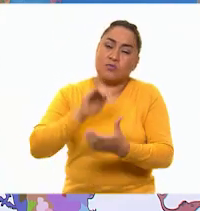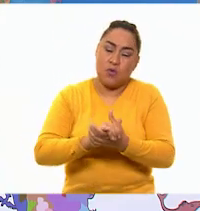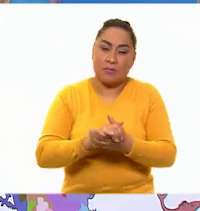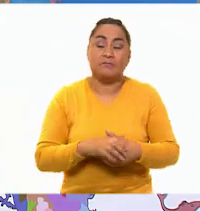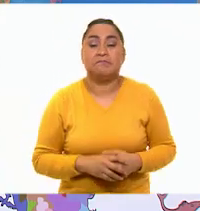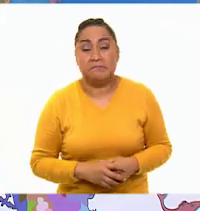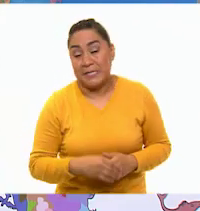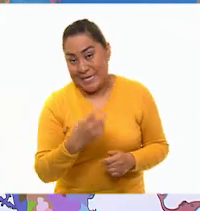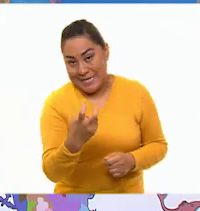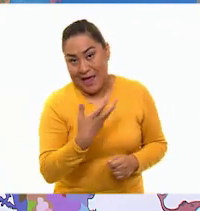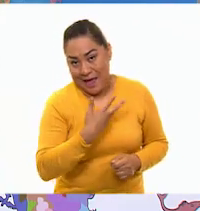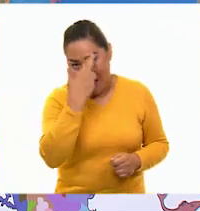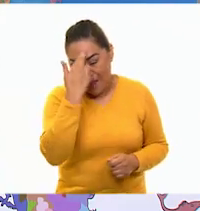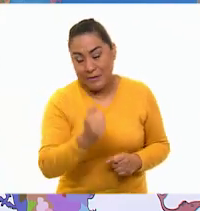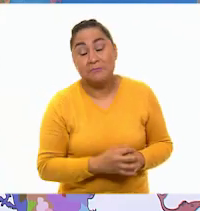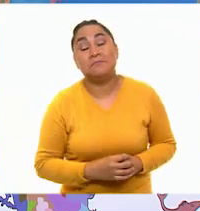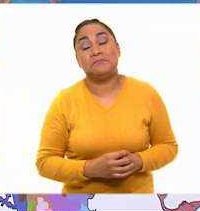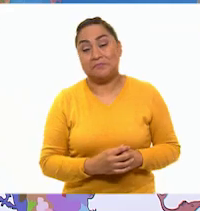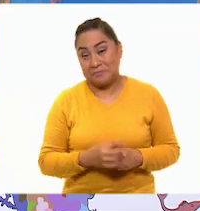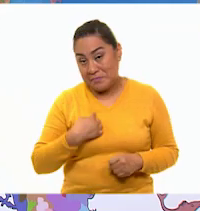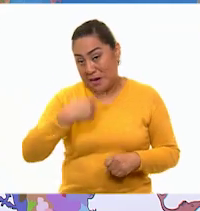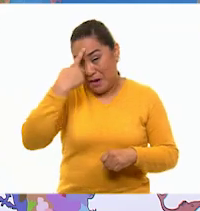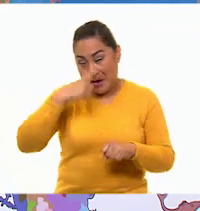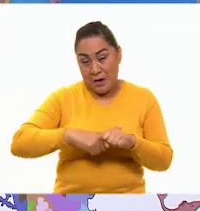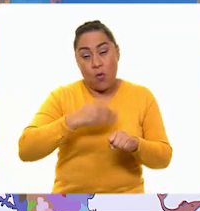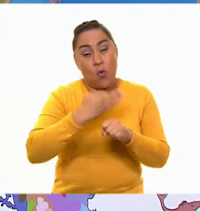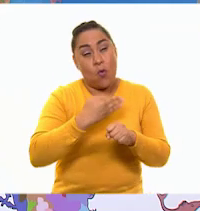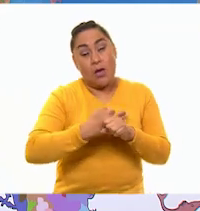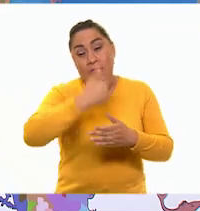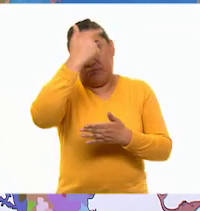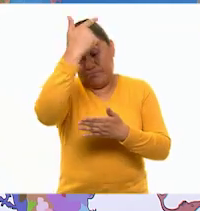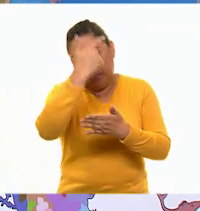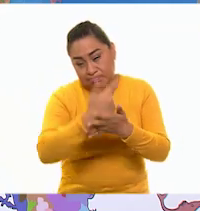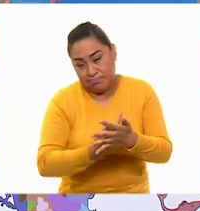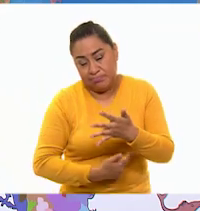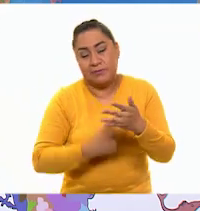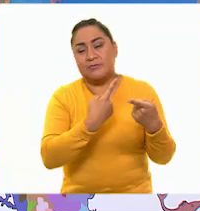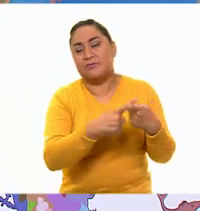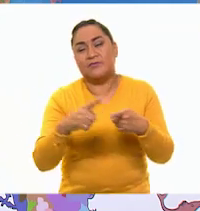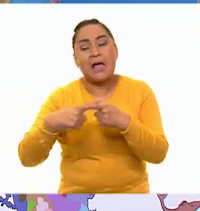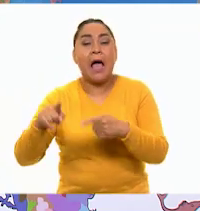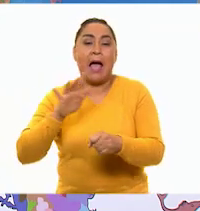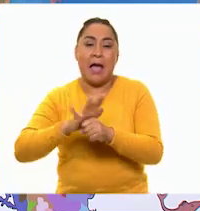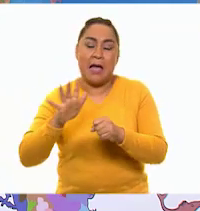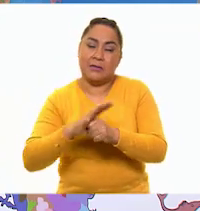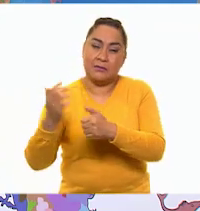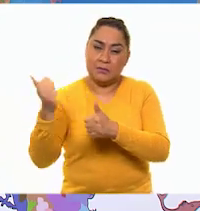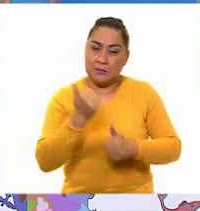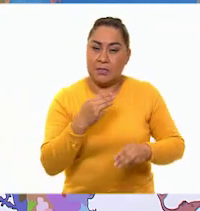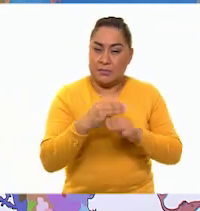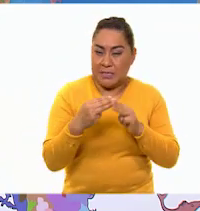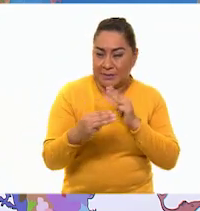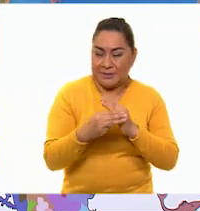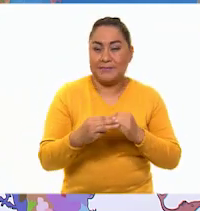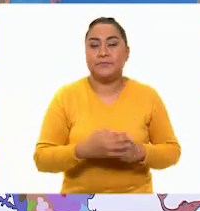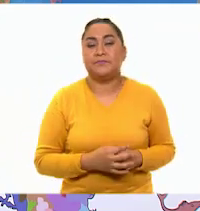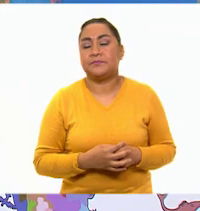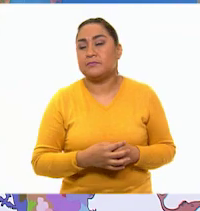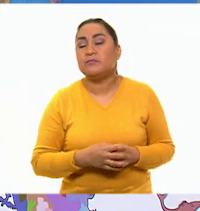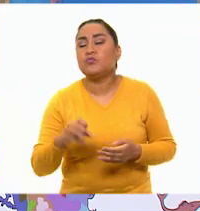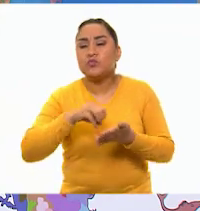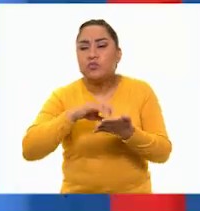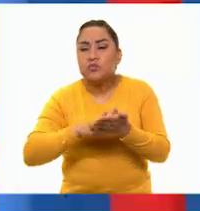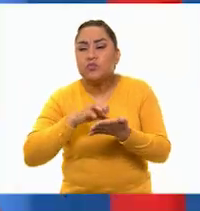Así es, profe. Creo que hemos hecho una larga lista de cualidades de Leona Vicario a partir de los materiales que nos compartiste, María. ¿Cuáles